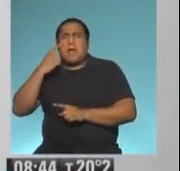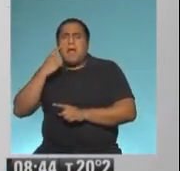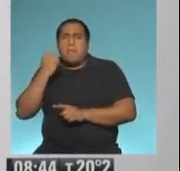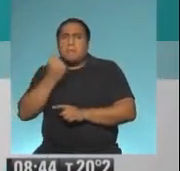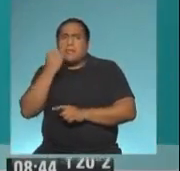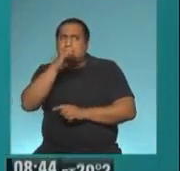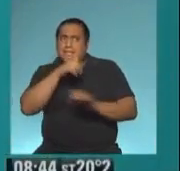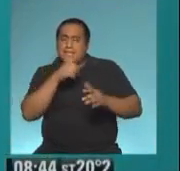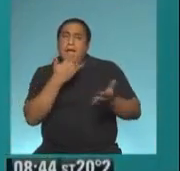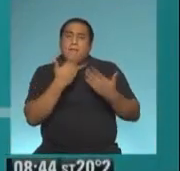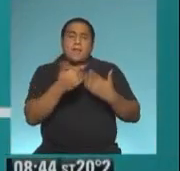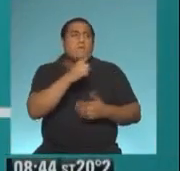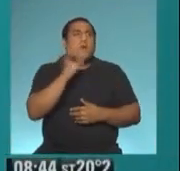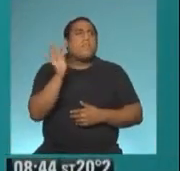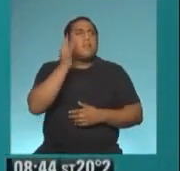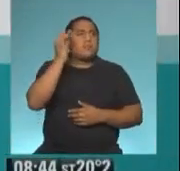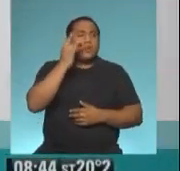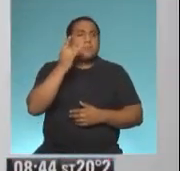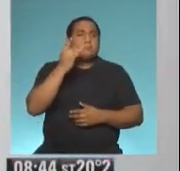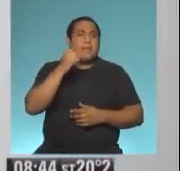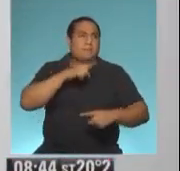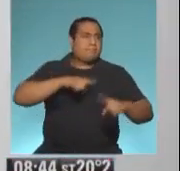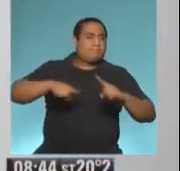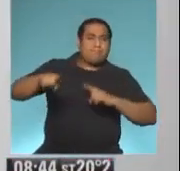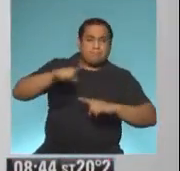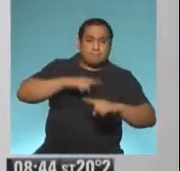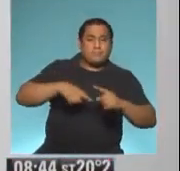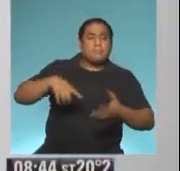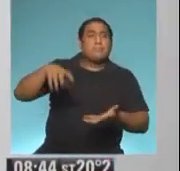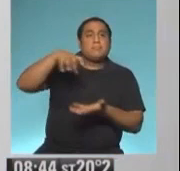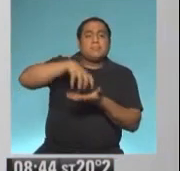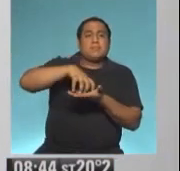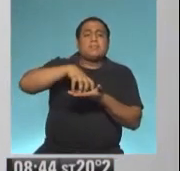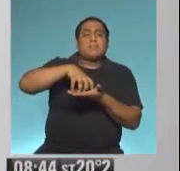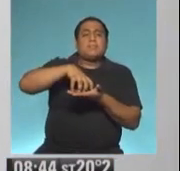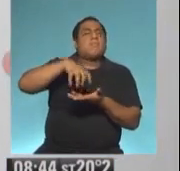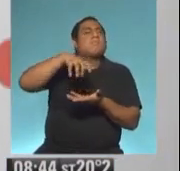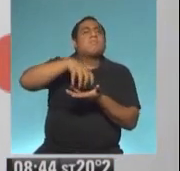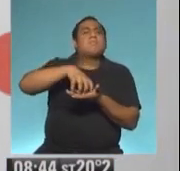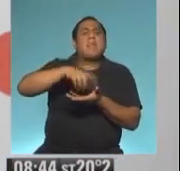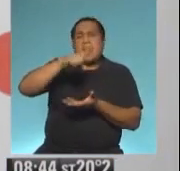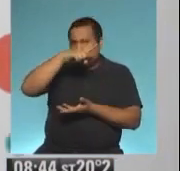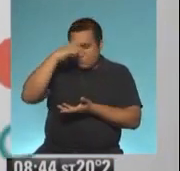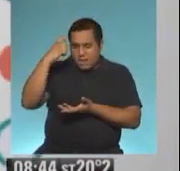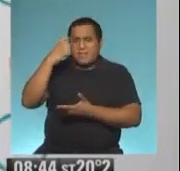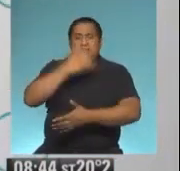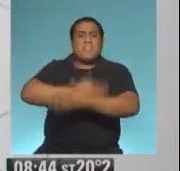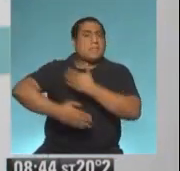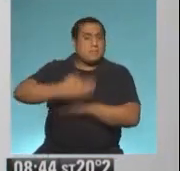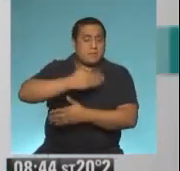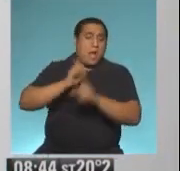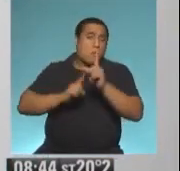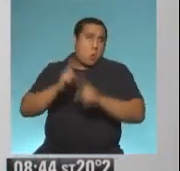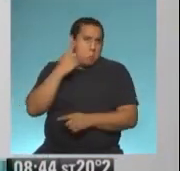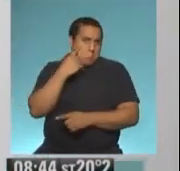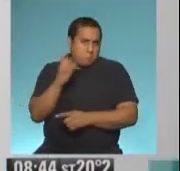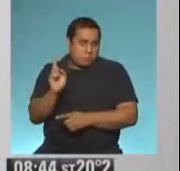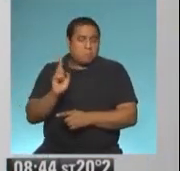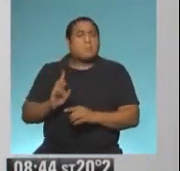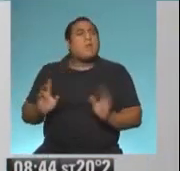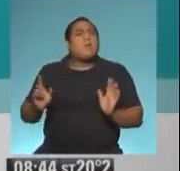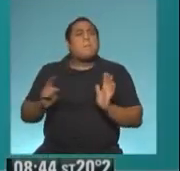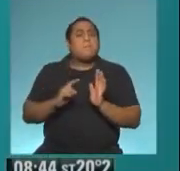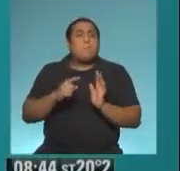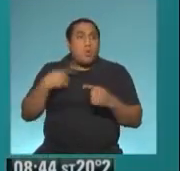primera vez sos el director ejecutivo de esta agencia, que es la agencia, para quienes no lo conocen, vamos a decirlo, la Agencia Nacional de Discapacidad. Pero